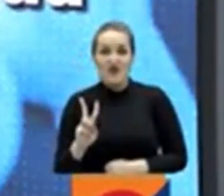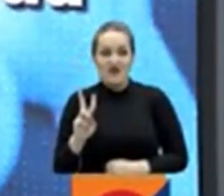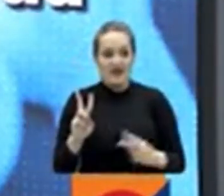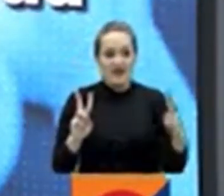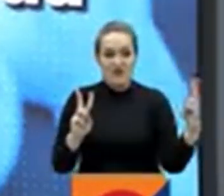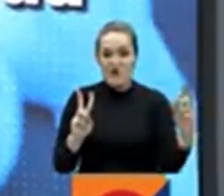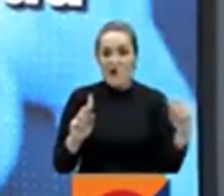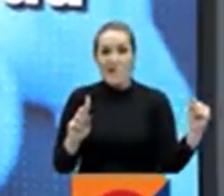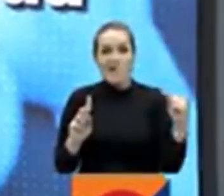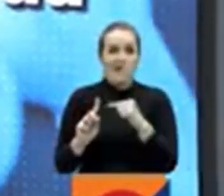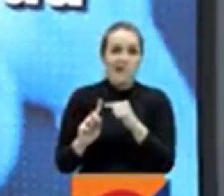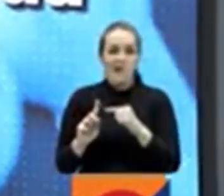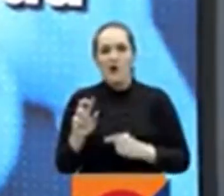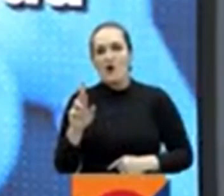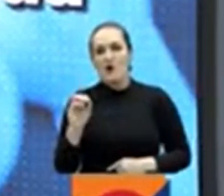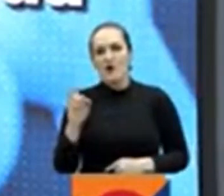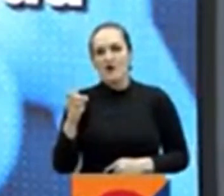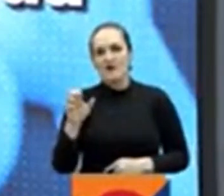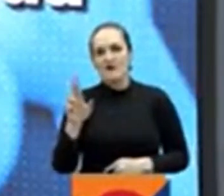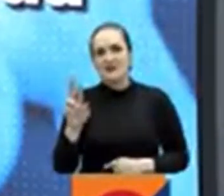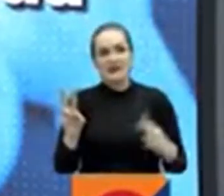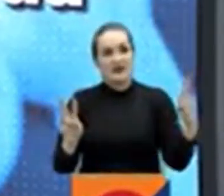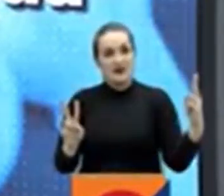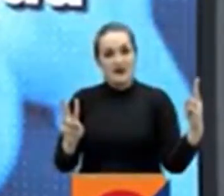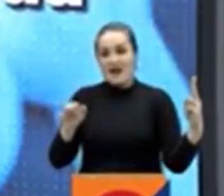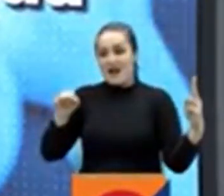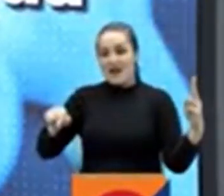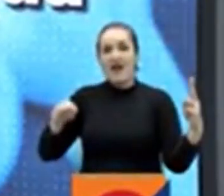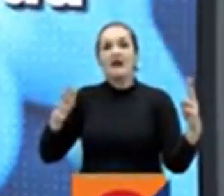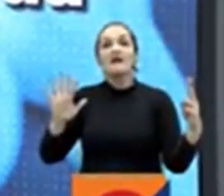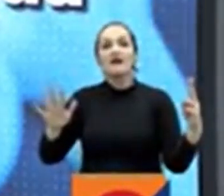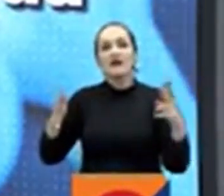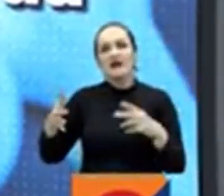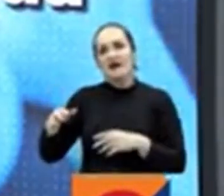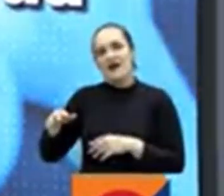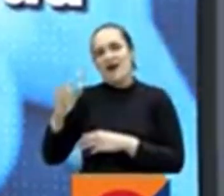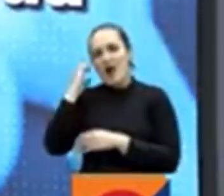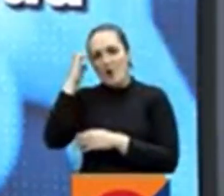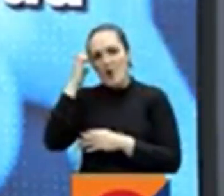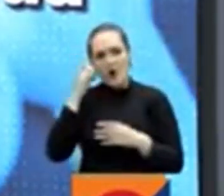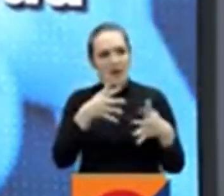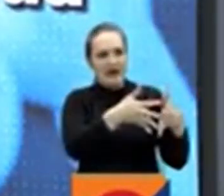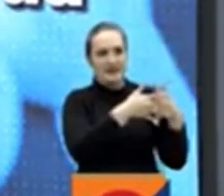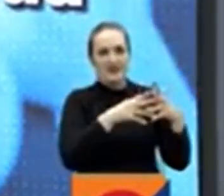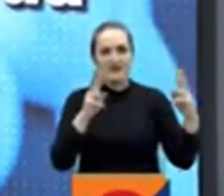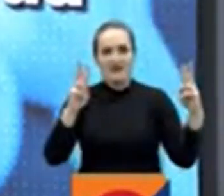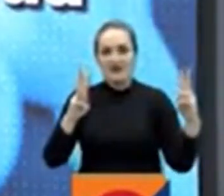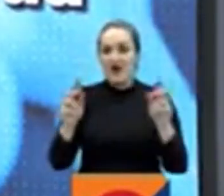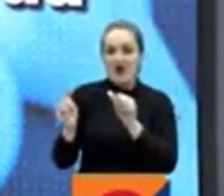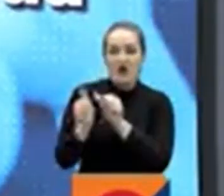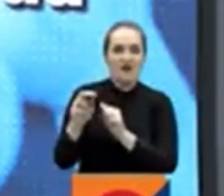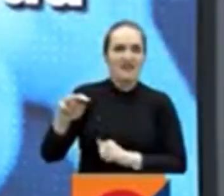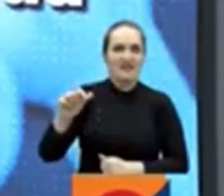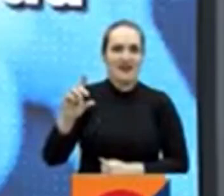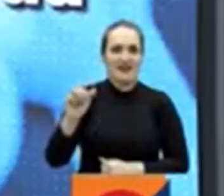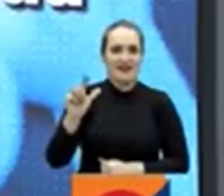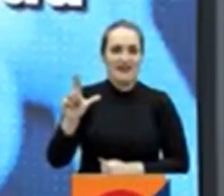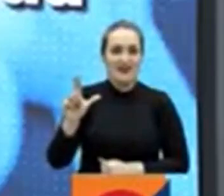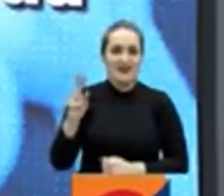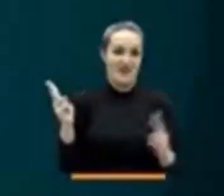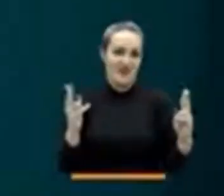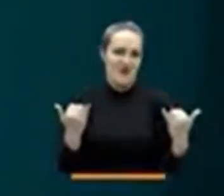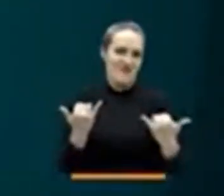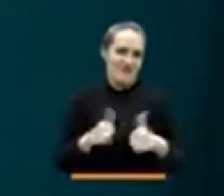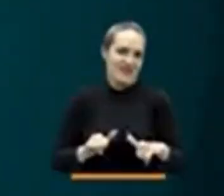Copa Labour que enfrenta a Europa ante Estados Unidos y hará pareja con Rafael Nadal con esta información me despido hasta acá los deportes